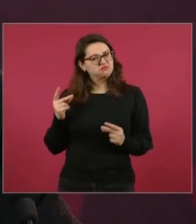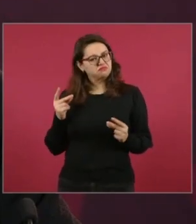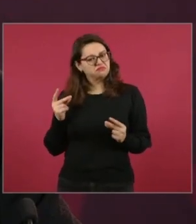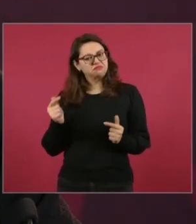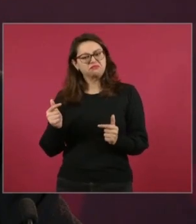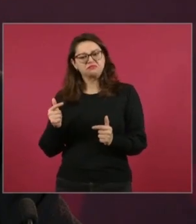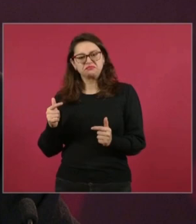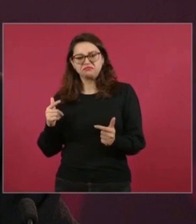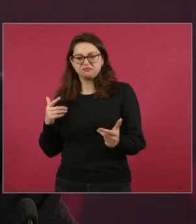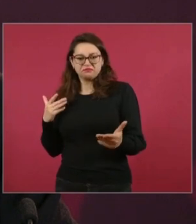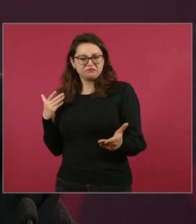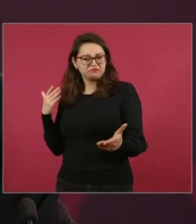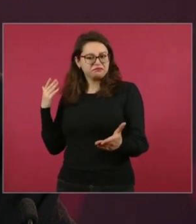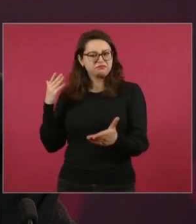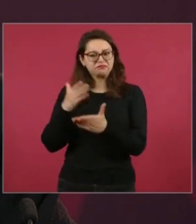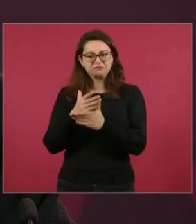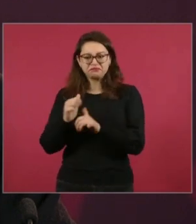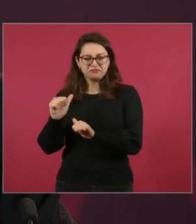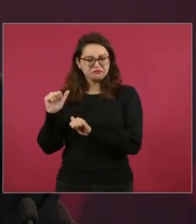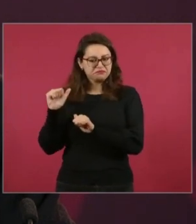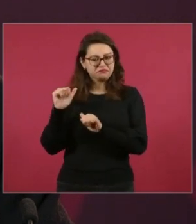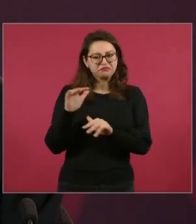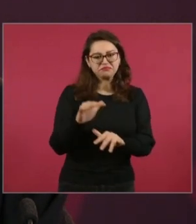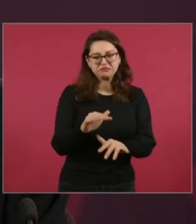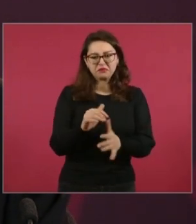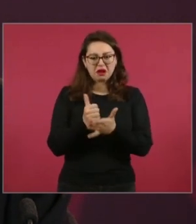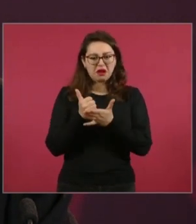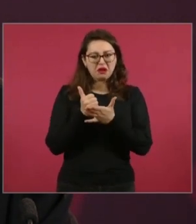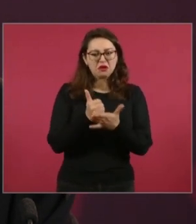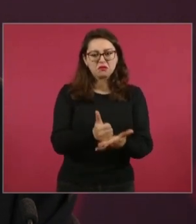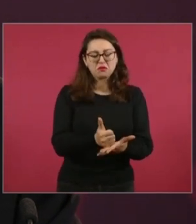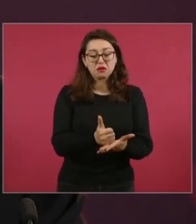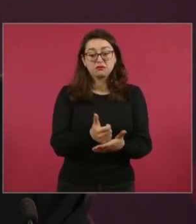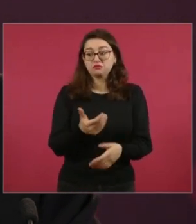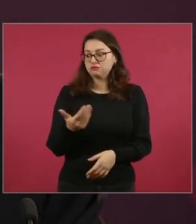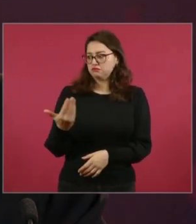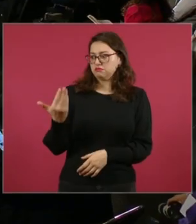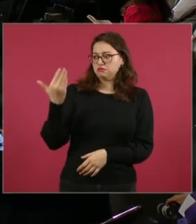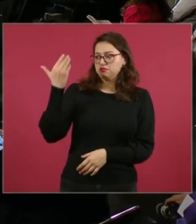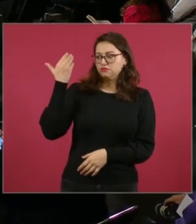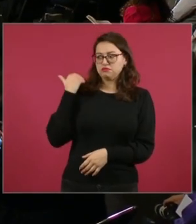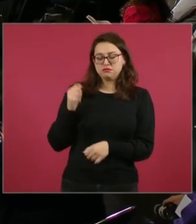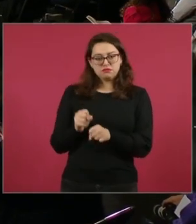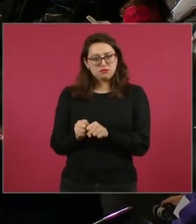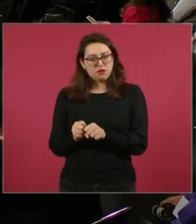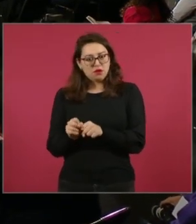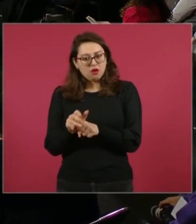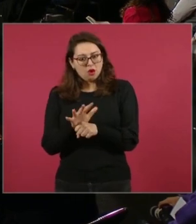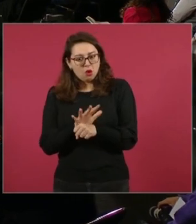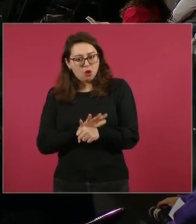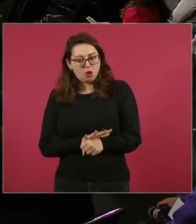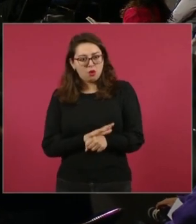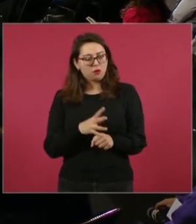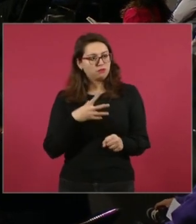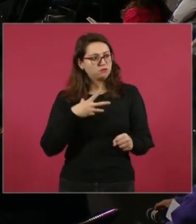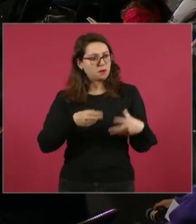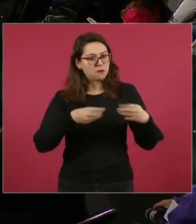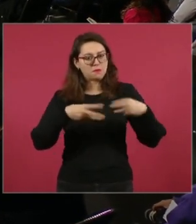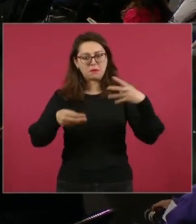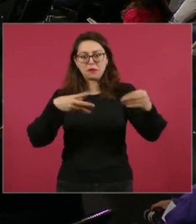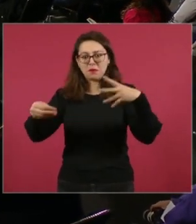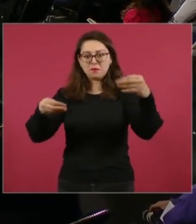Cuando la pandemia fue muy importante contar con el apoyo de las Fuerzas Armadas,